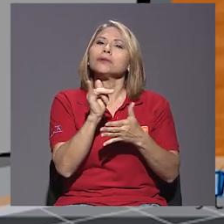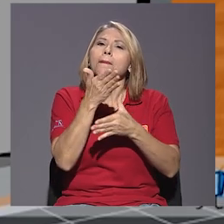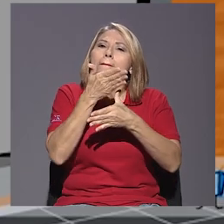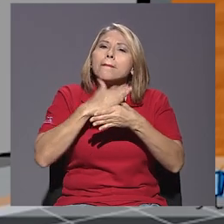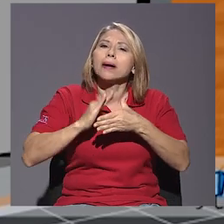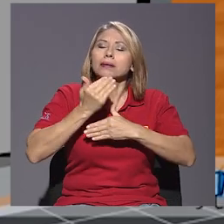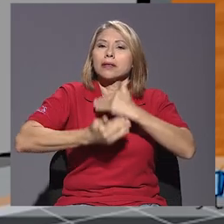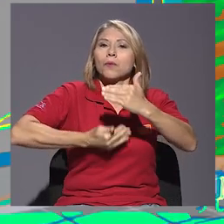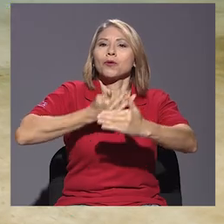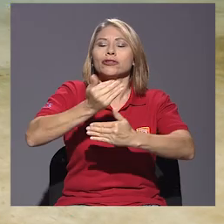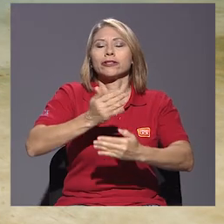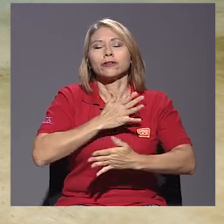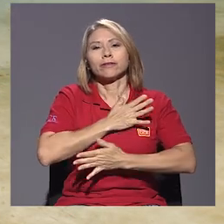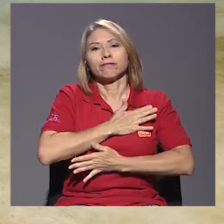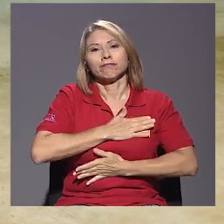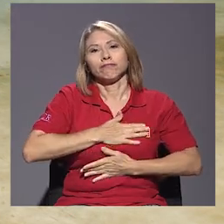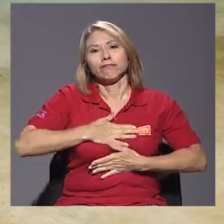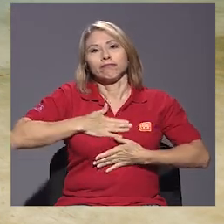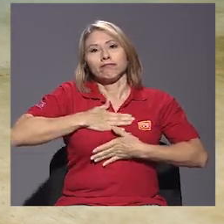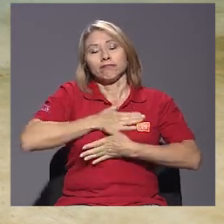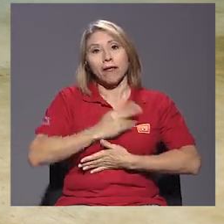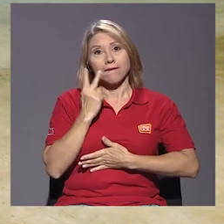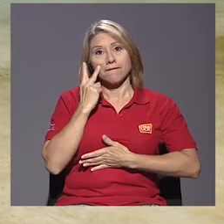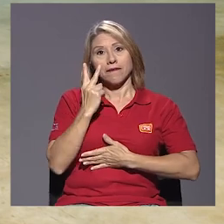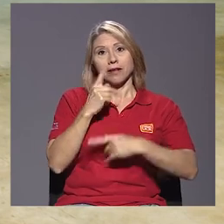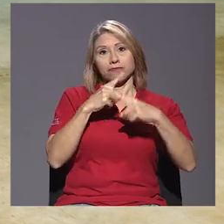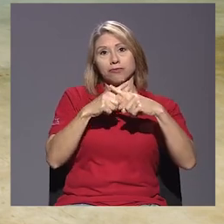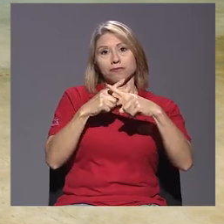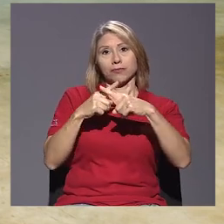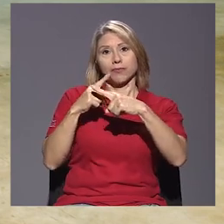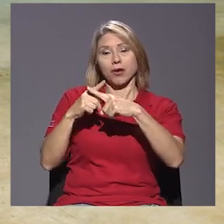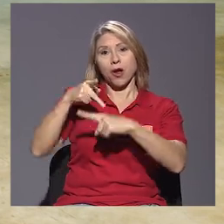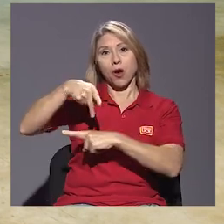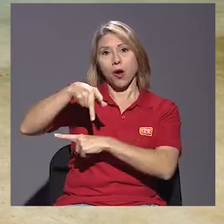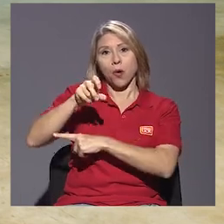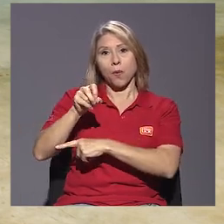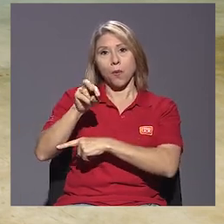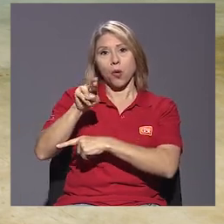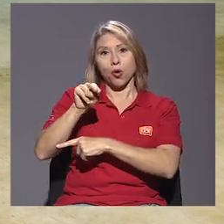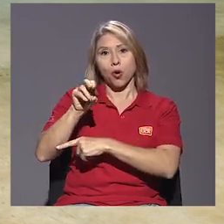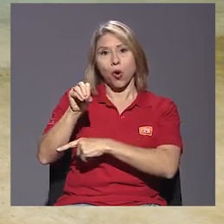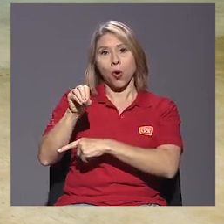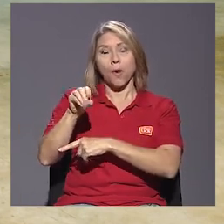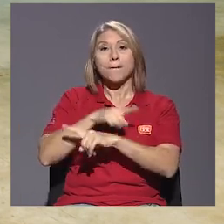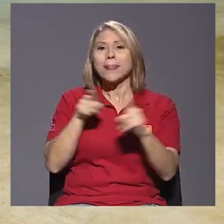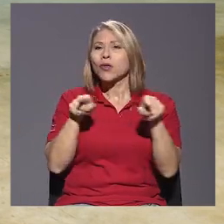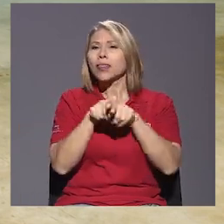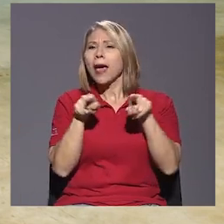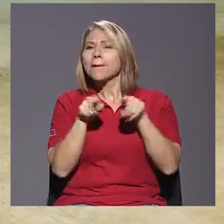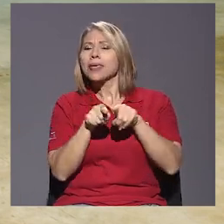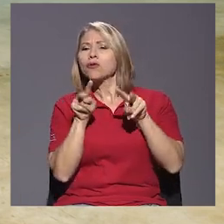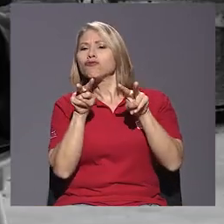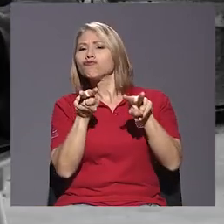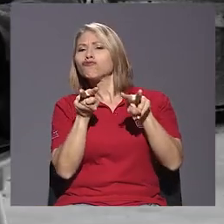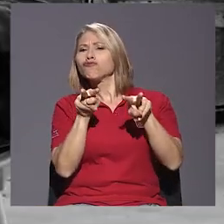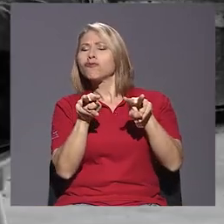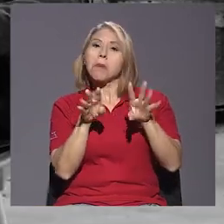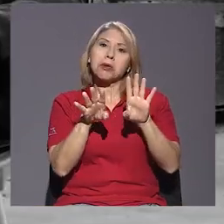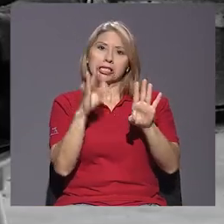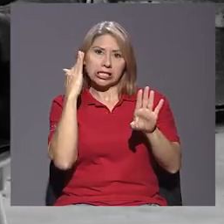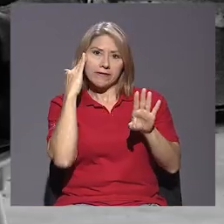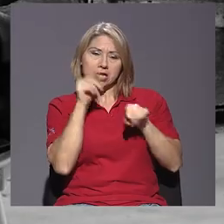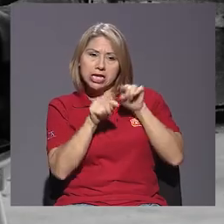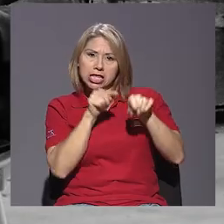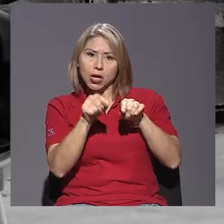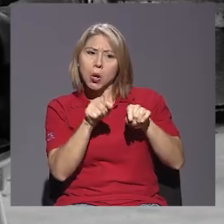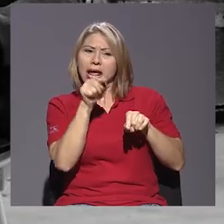Es parte de un proceso de tener placer, obviamente, ver la pornografía. Pero también ser crítico un poquito de, bueno, esto